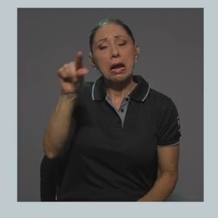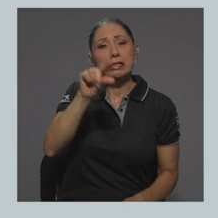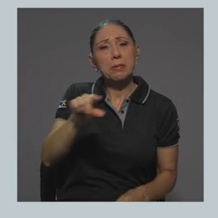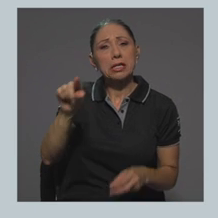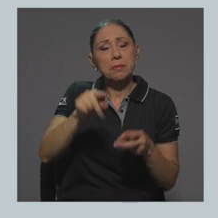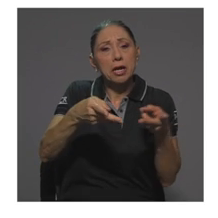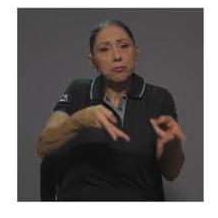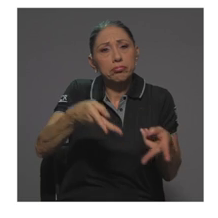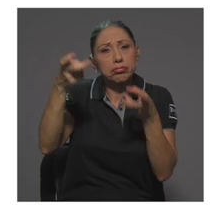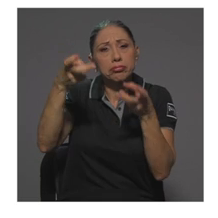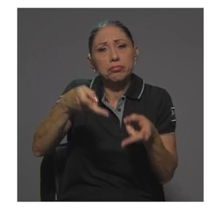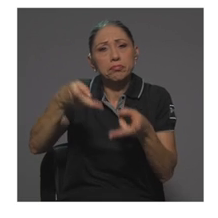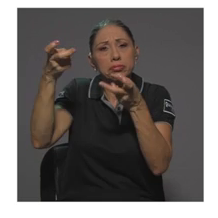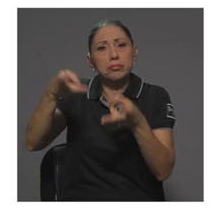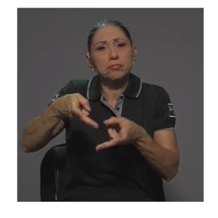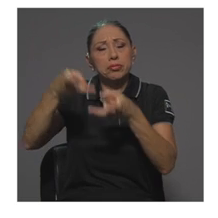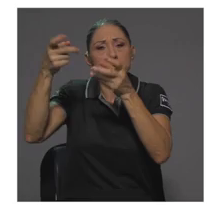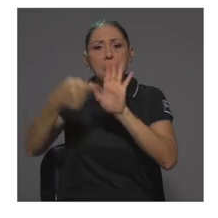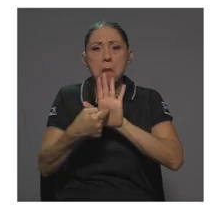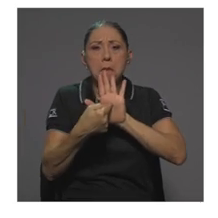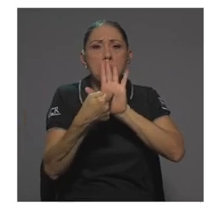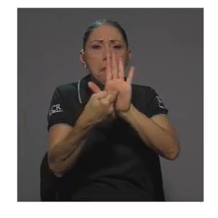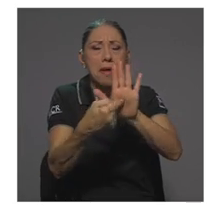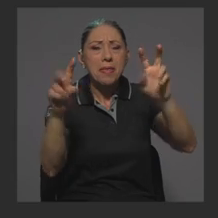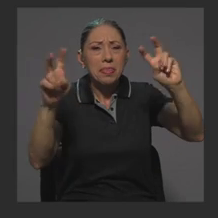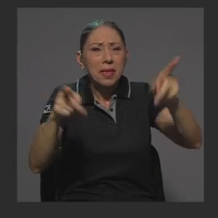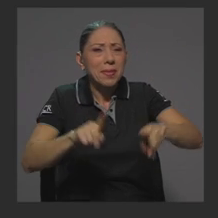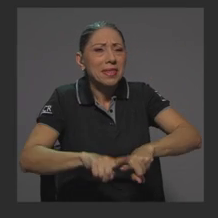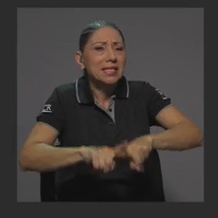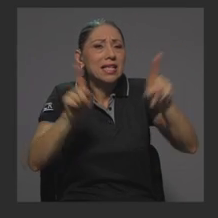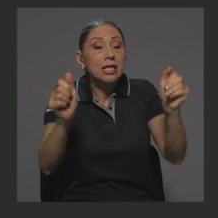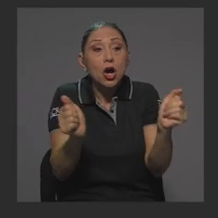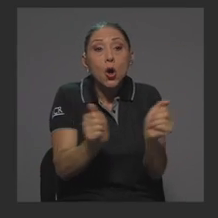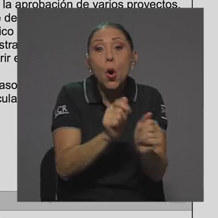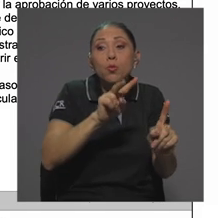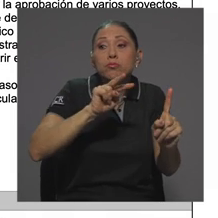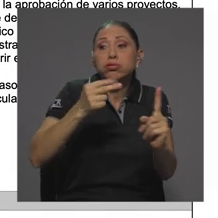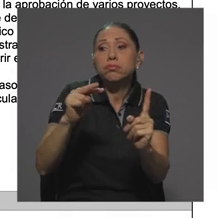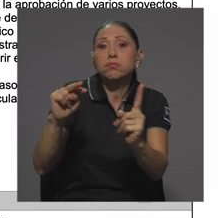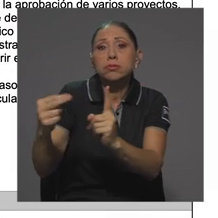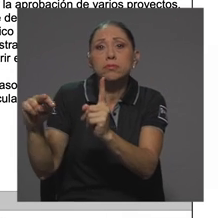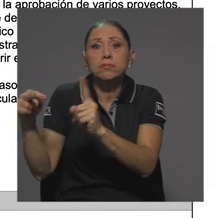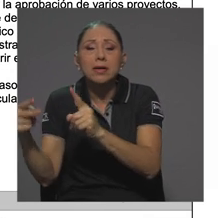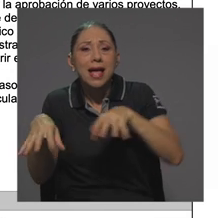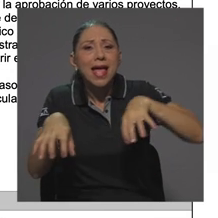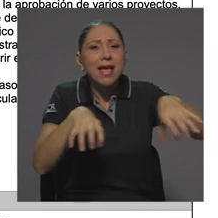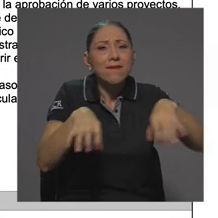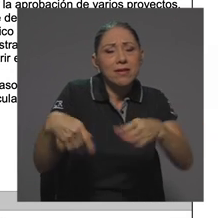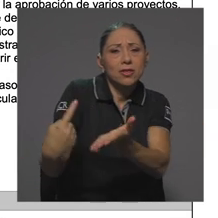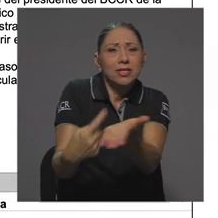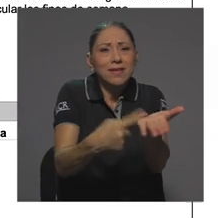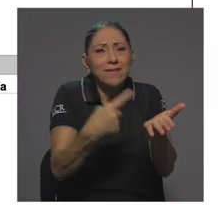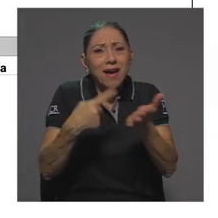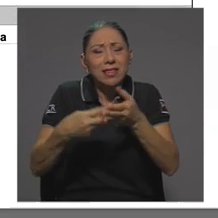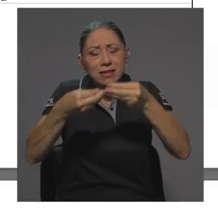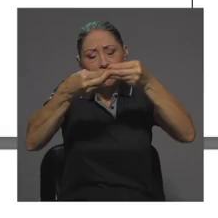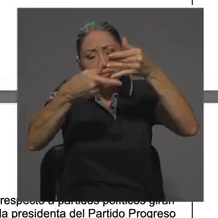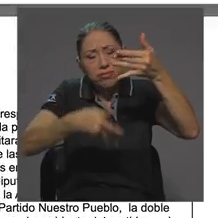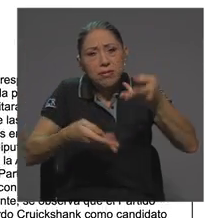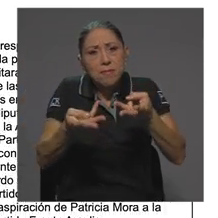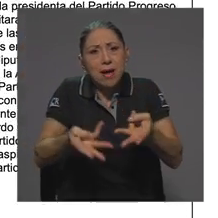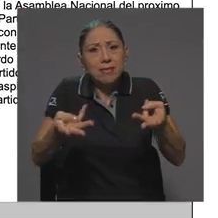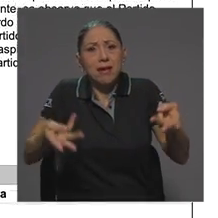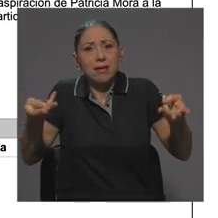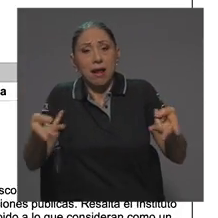temática distinta, con voces expertas, eventos y debates, y una amplia gama de material interactivo y de